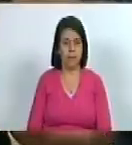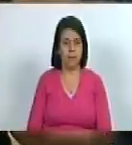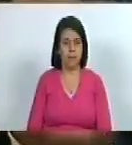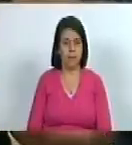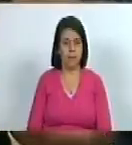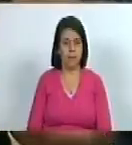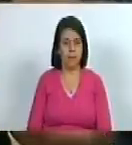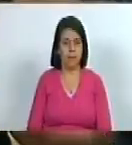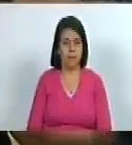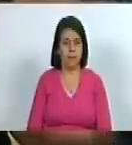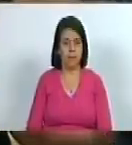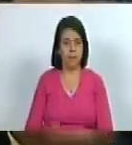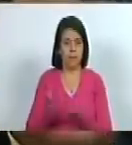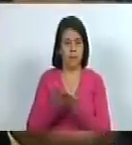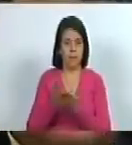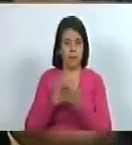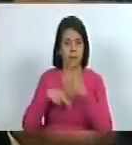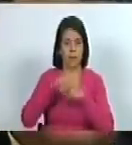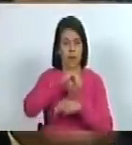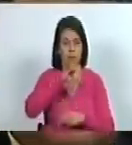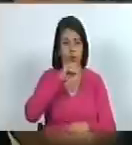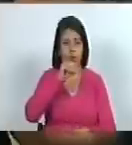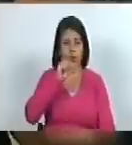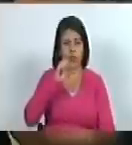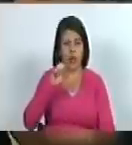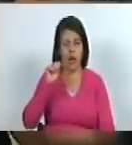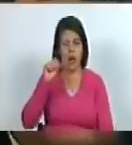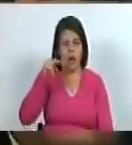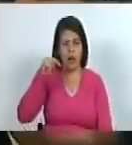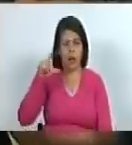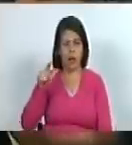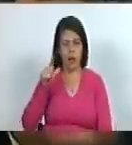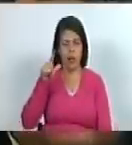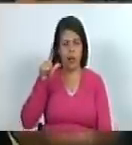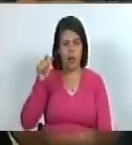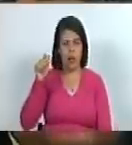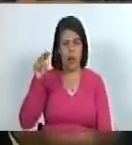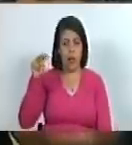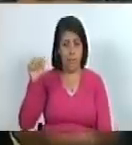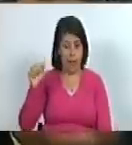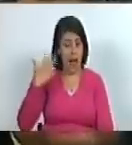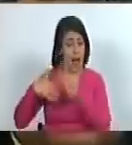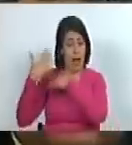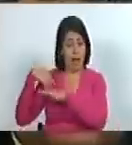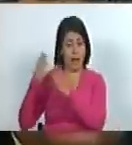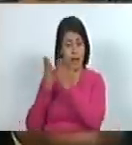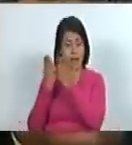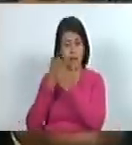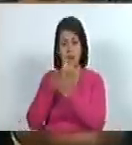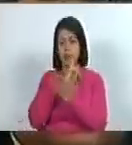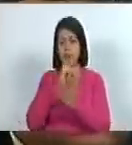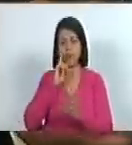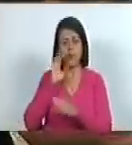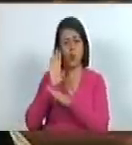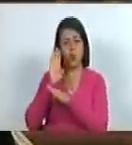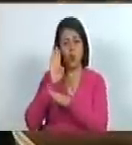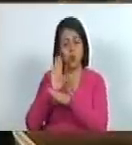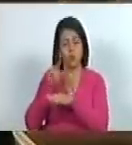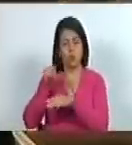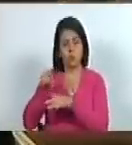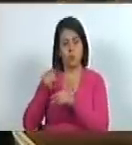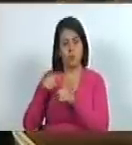la escuela superior de música José Ángel Lamas que para en esa época se denominaba conservatorio